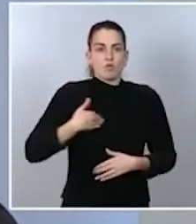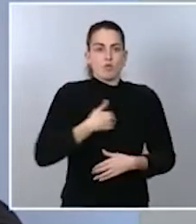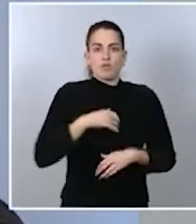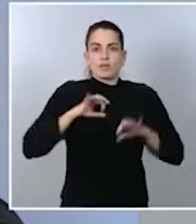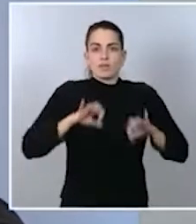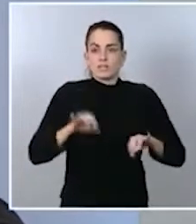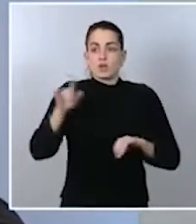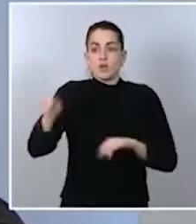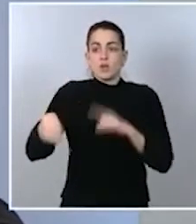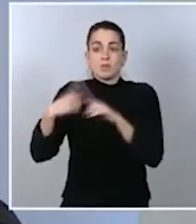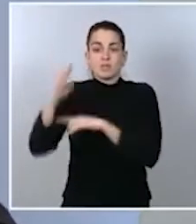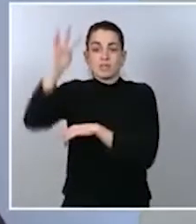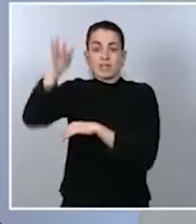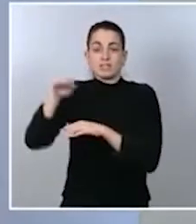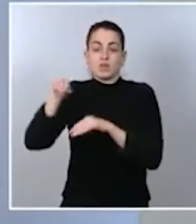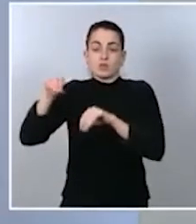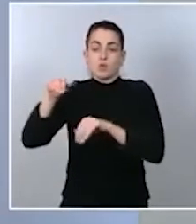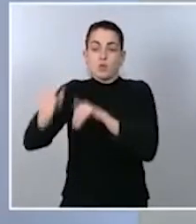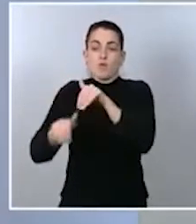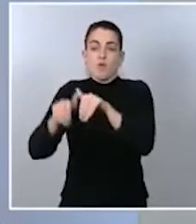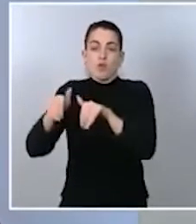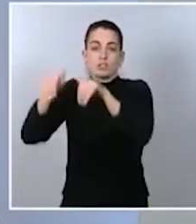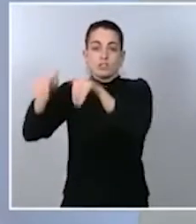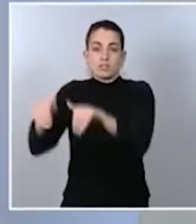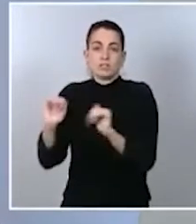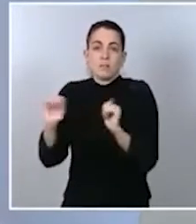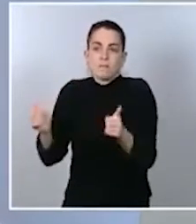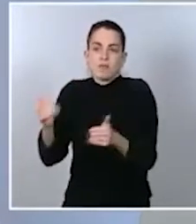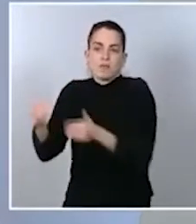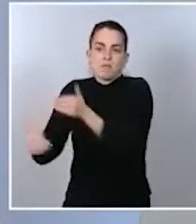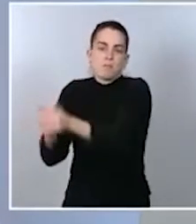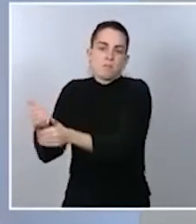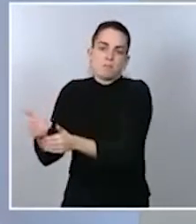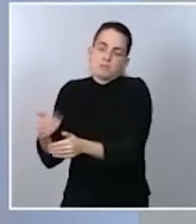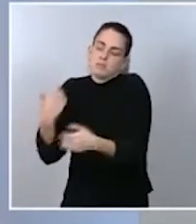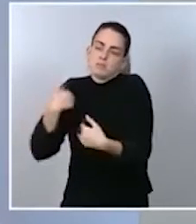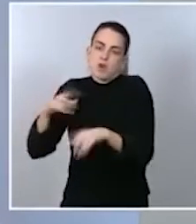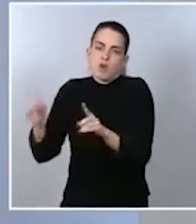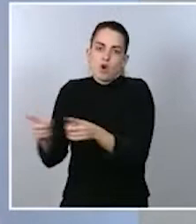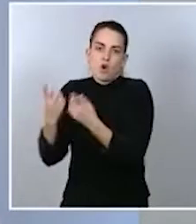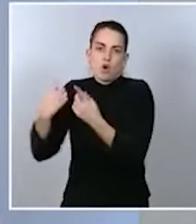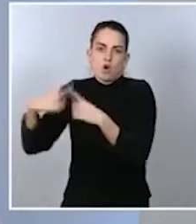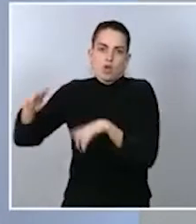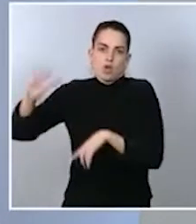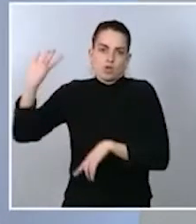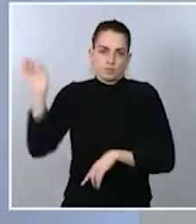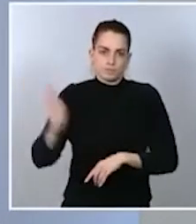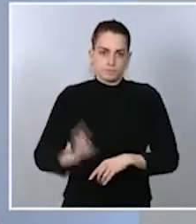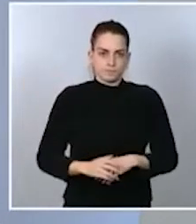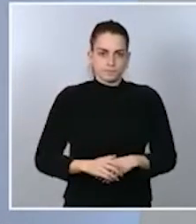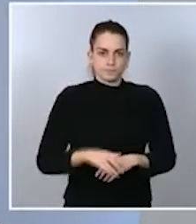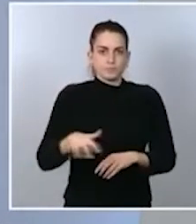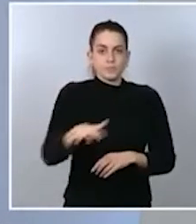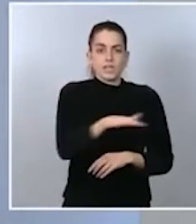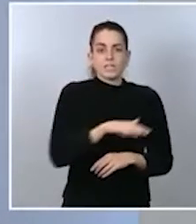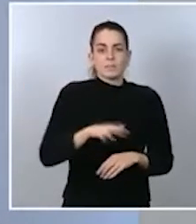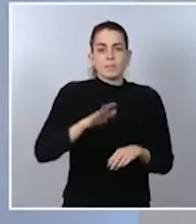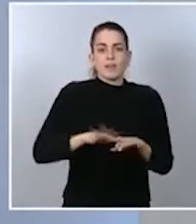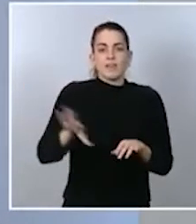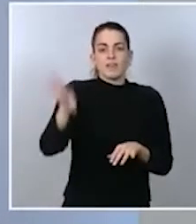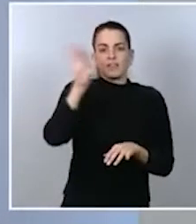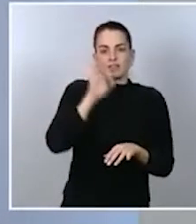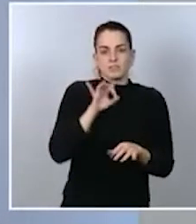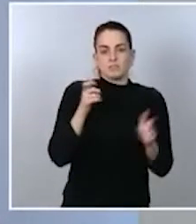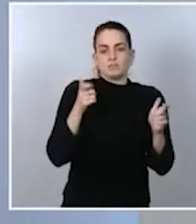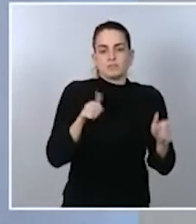Y sobre la celebración de las elecciones, ya lo he dicho antes, hay un espacio de decisión al respecto al que yo no voy